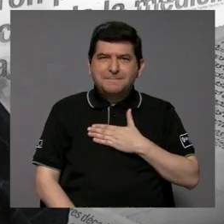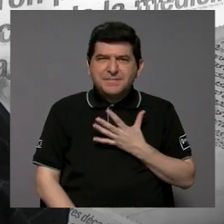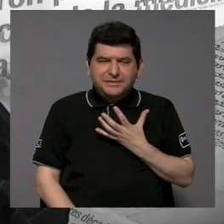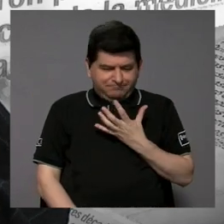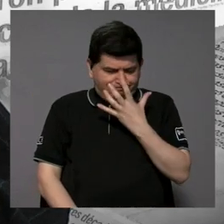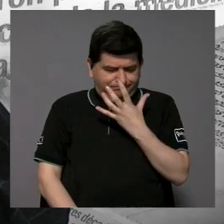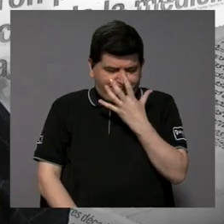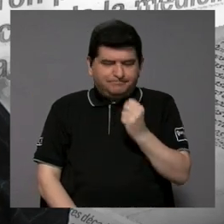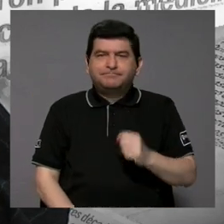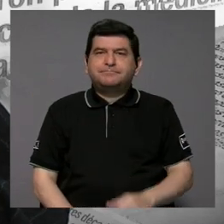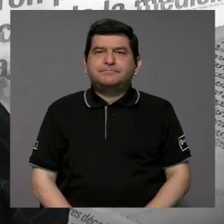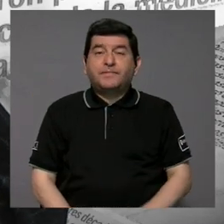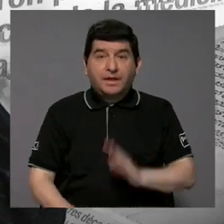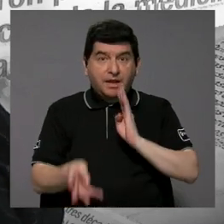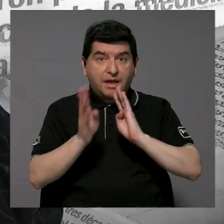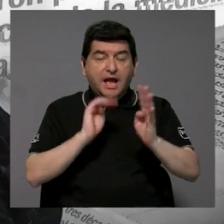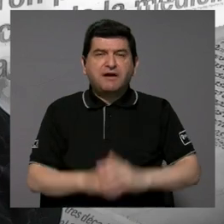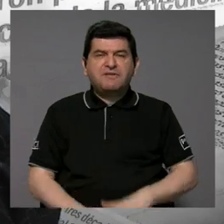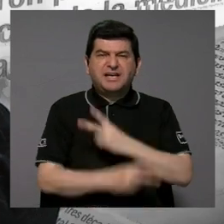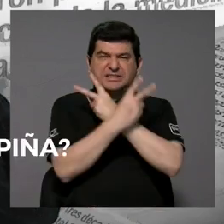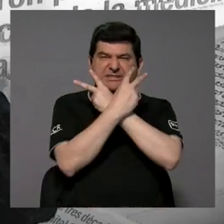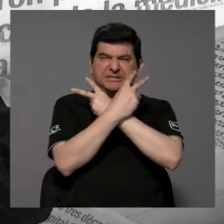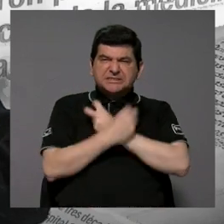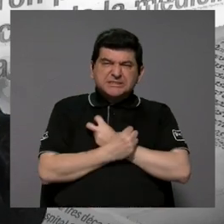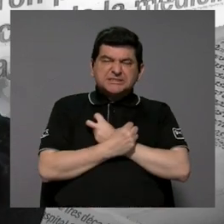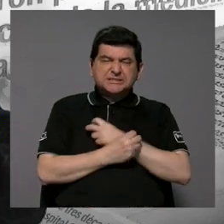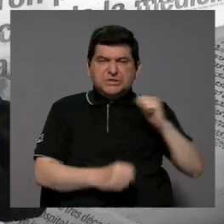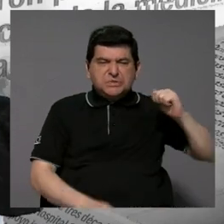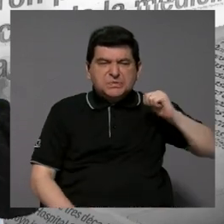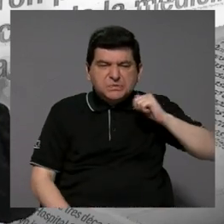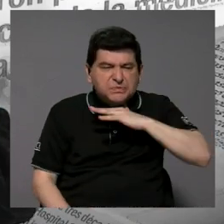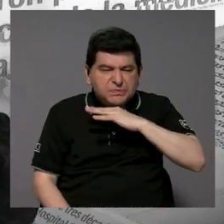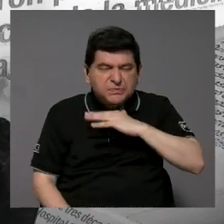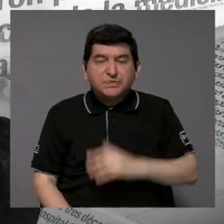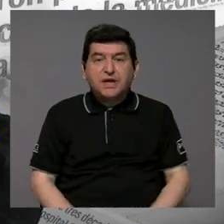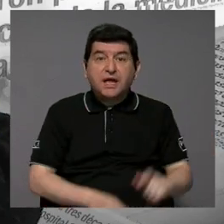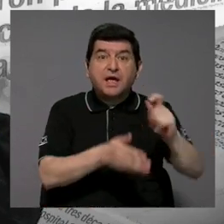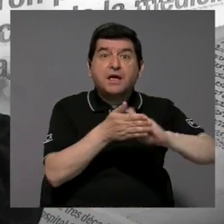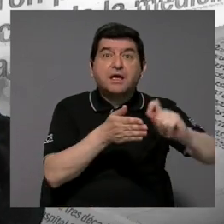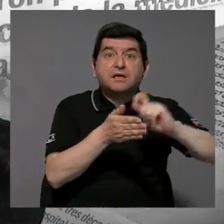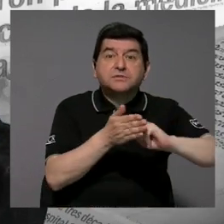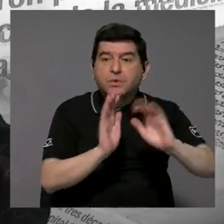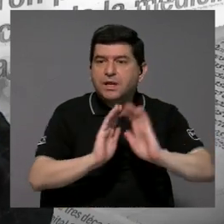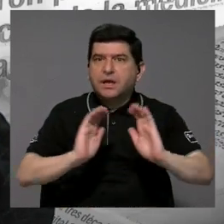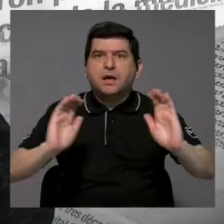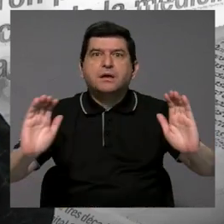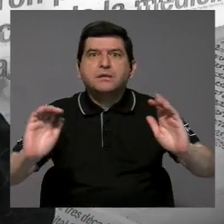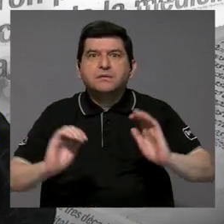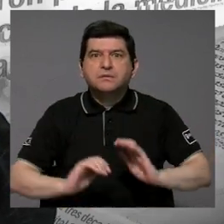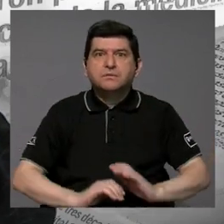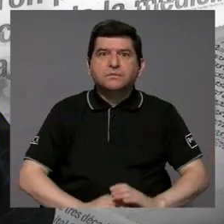ira porque vamos a hablar de los plaguicidas, la contaminación, las escuelas, niños